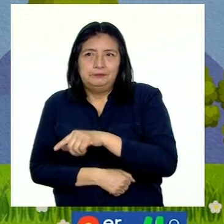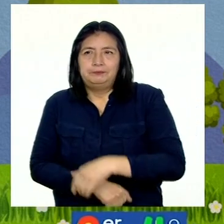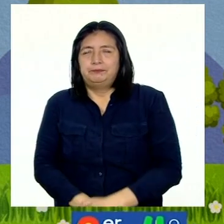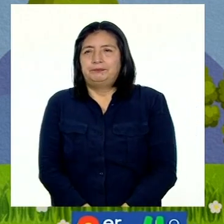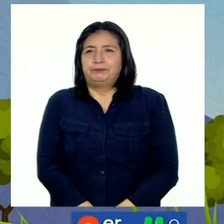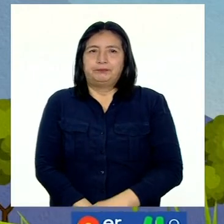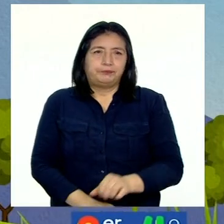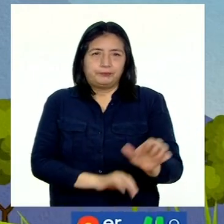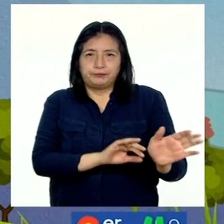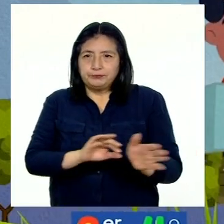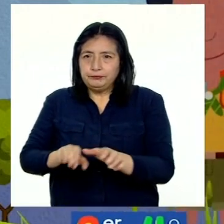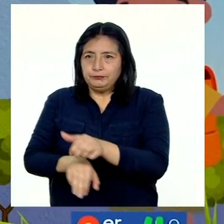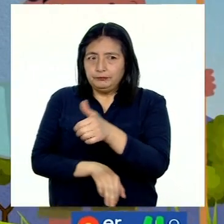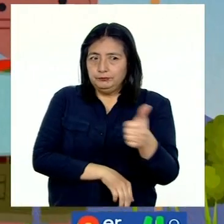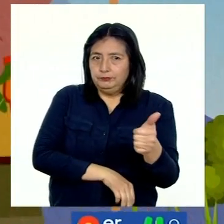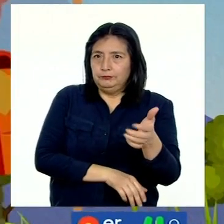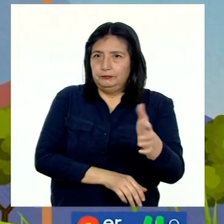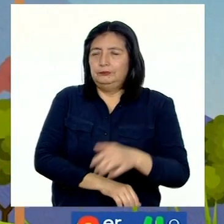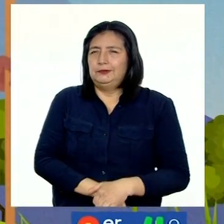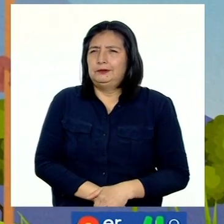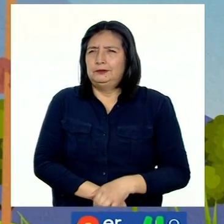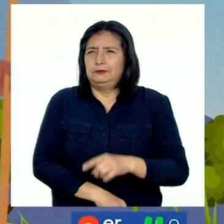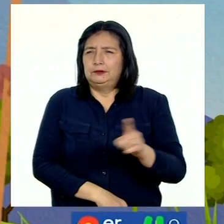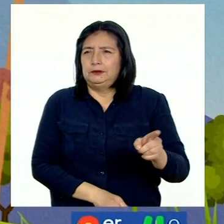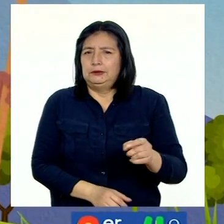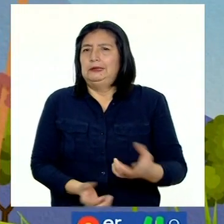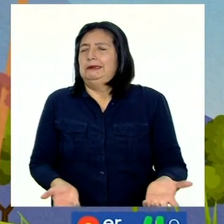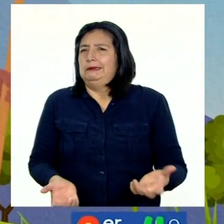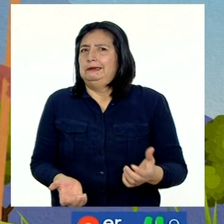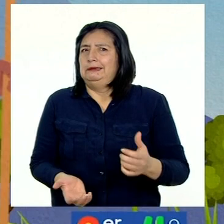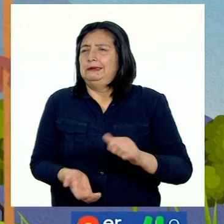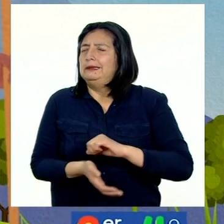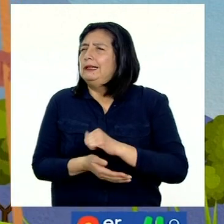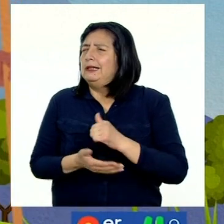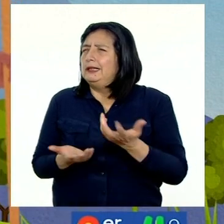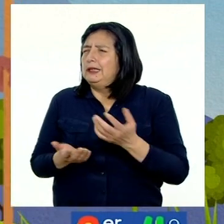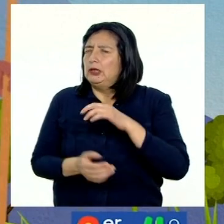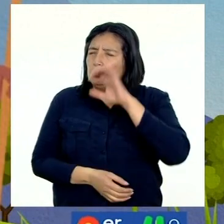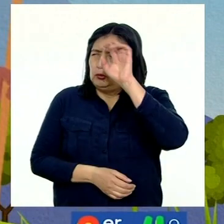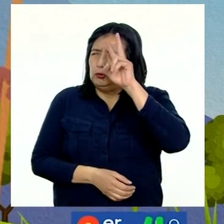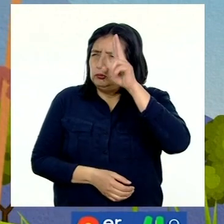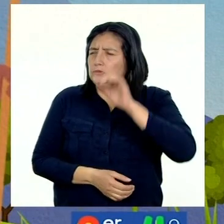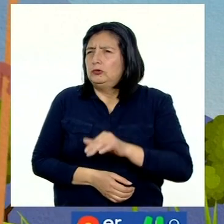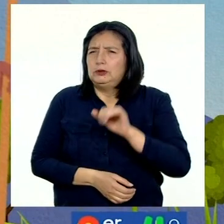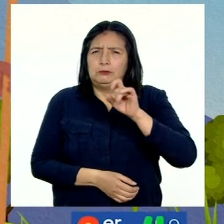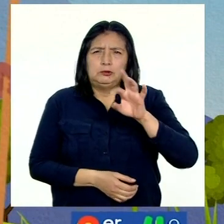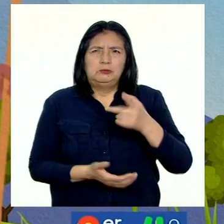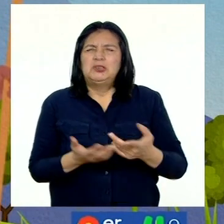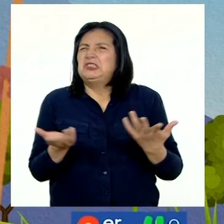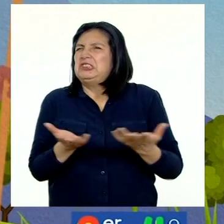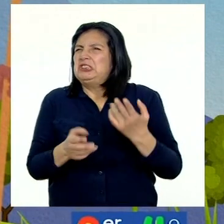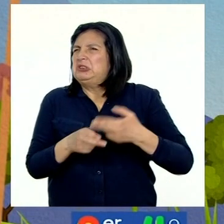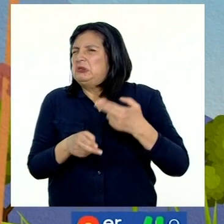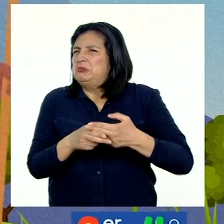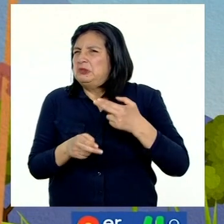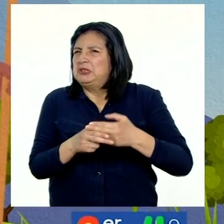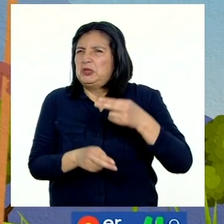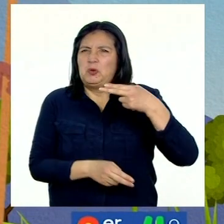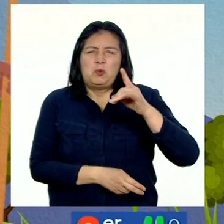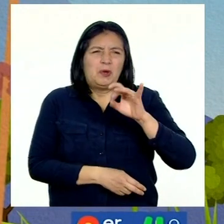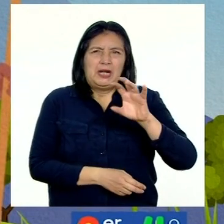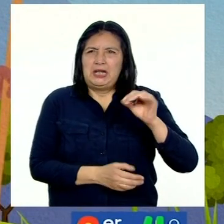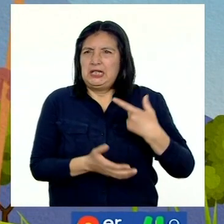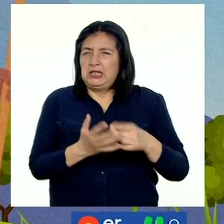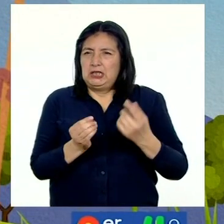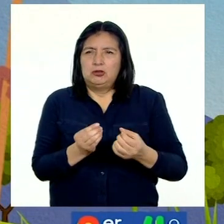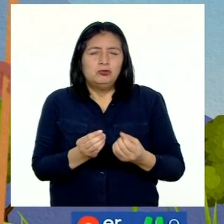Por otro lado, en Apurima y Cusco está el huaraco. Si el huaraco se